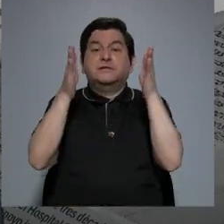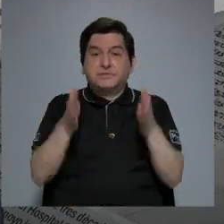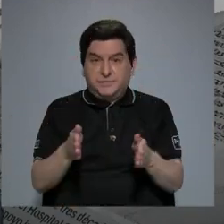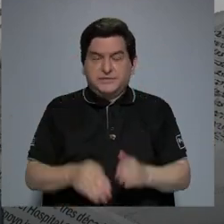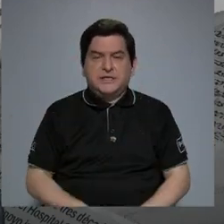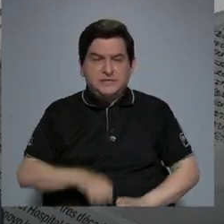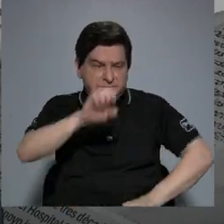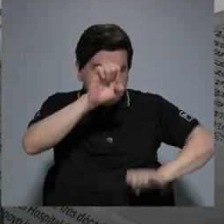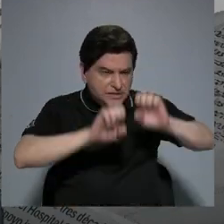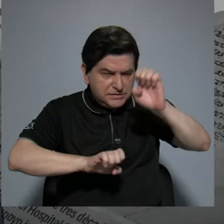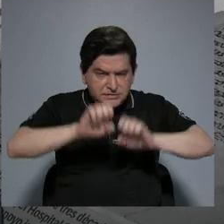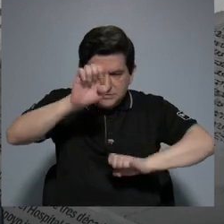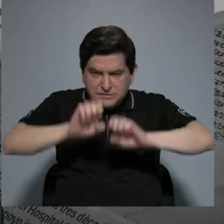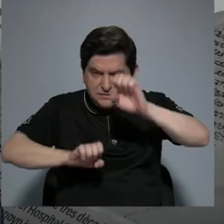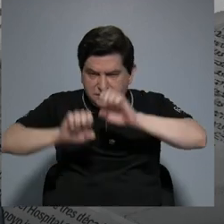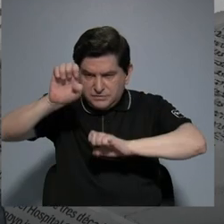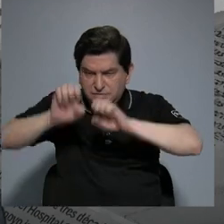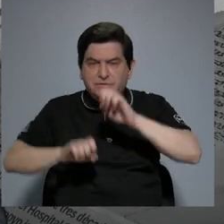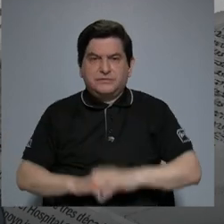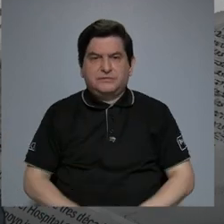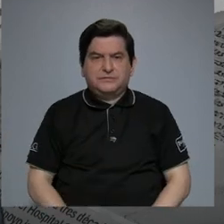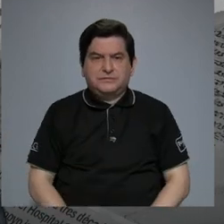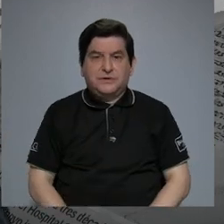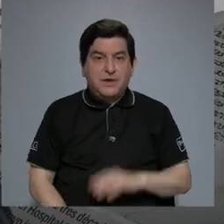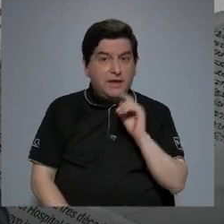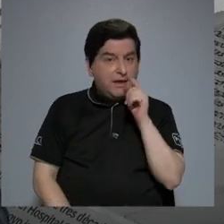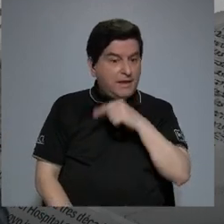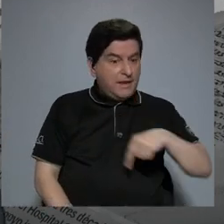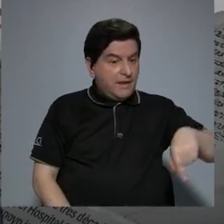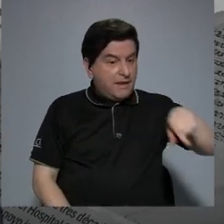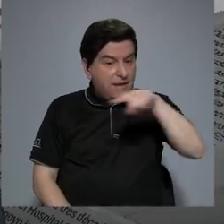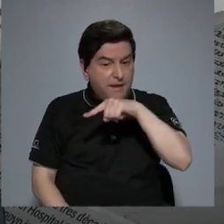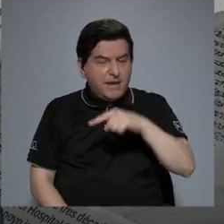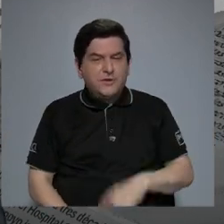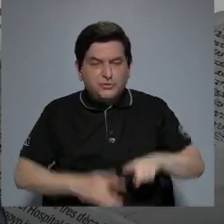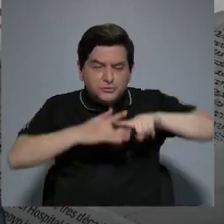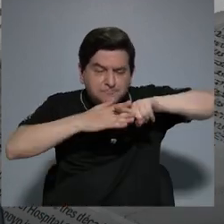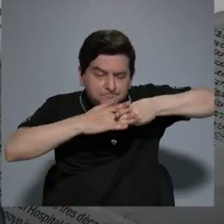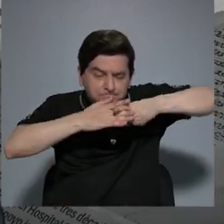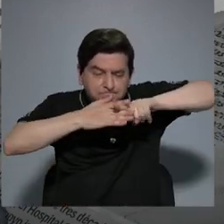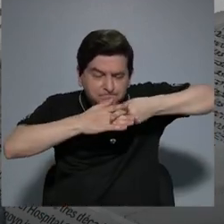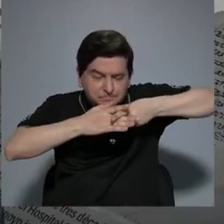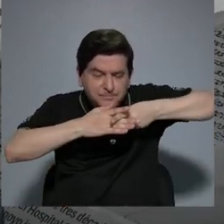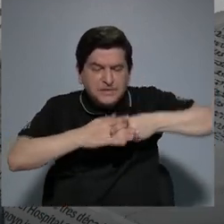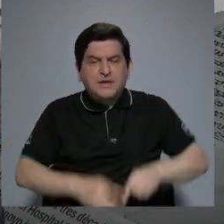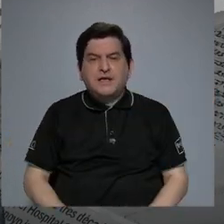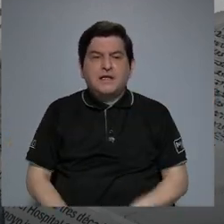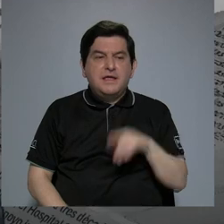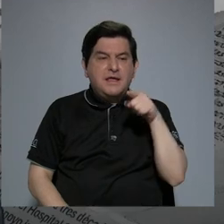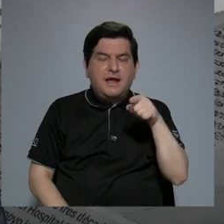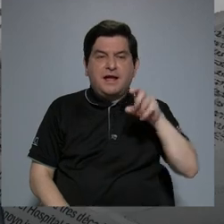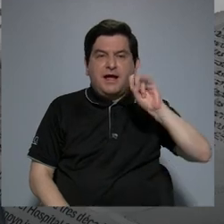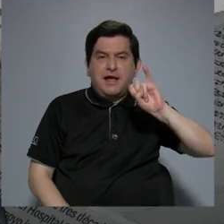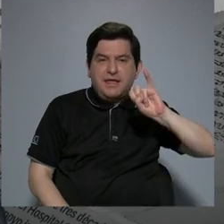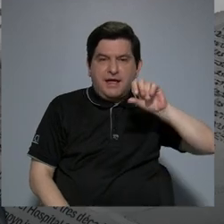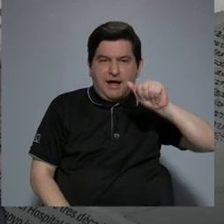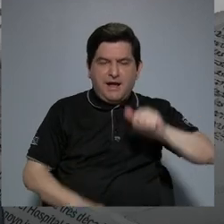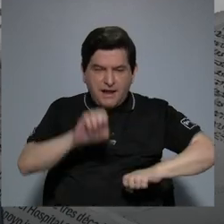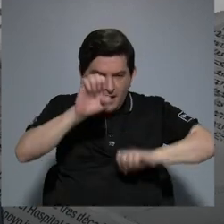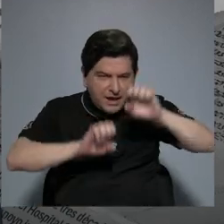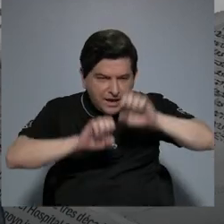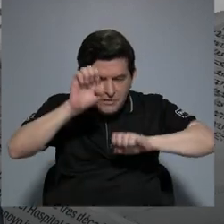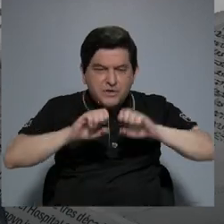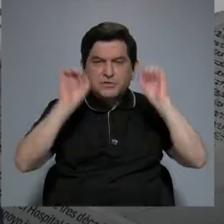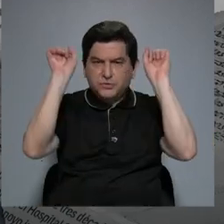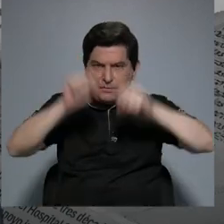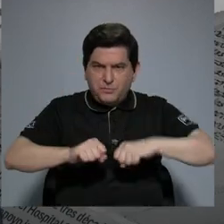en evaluación para calibrar y enseñarle a la inteligencia artificial a evaluar